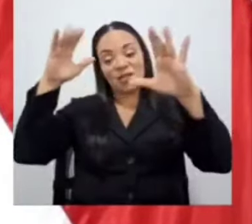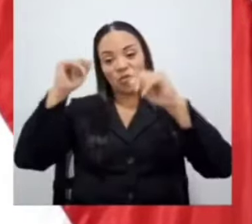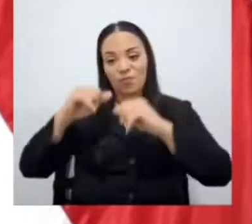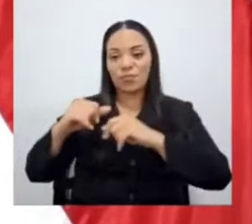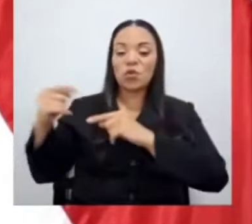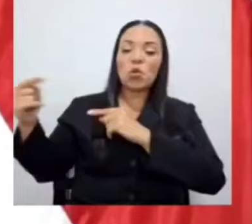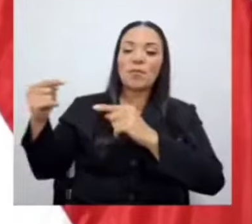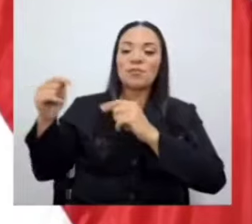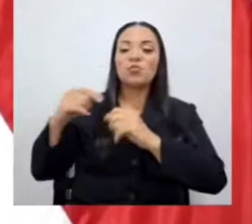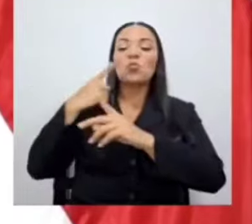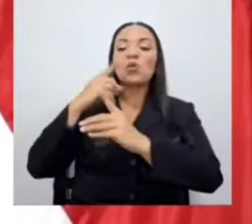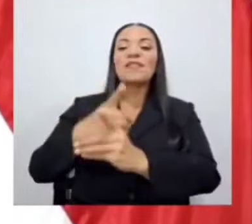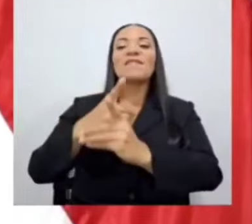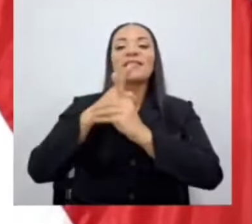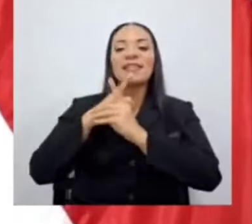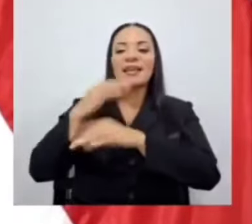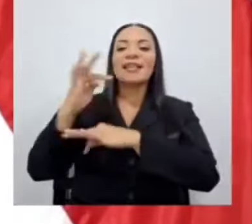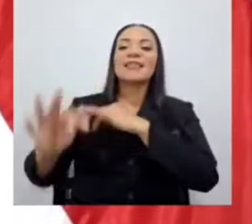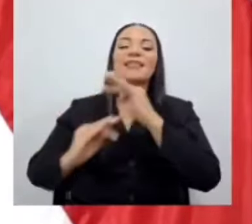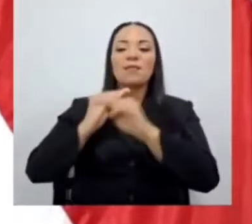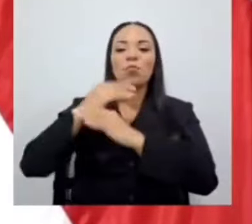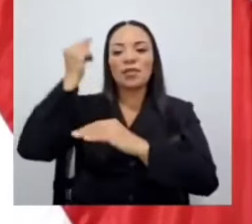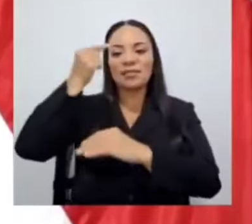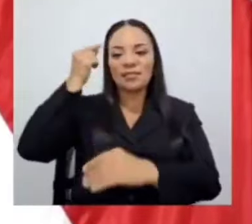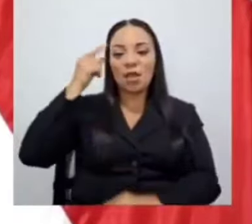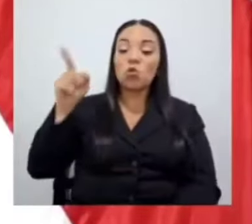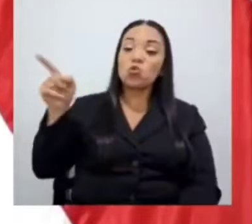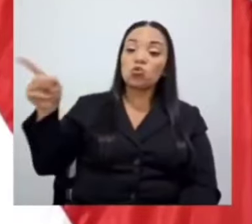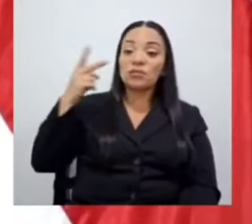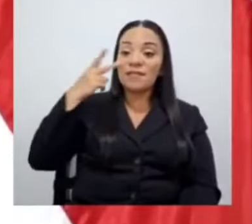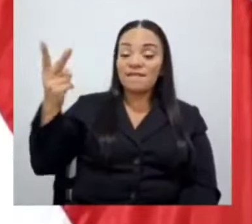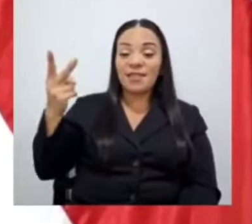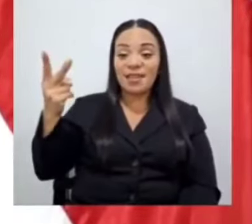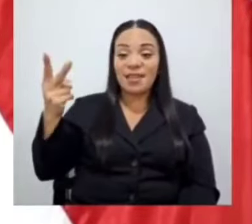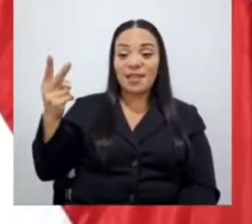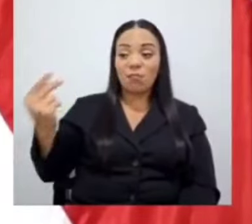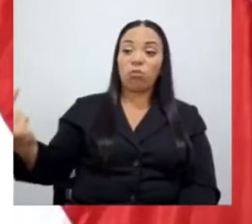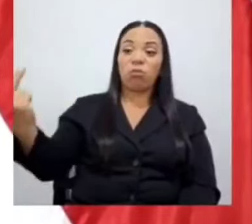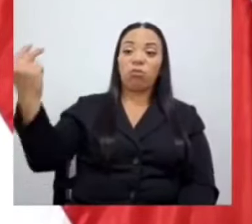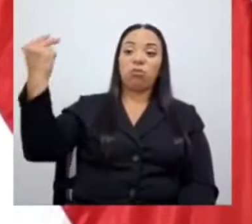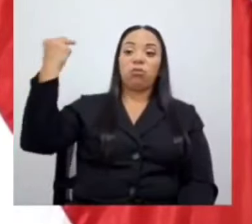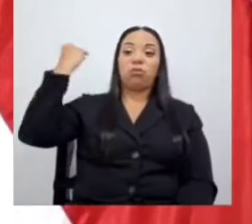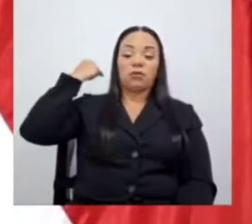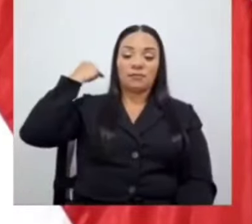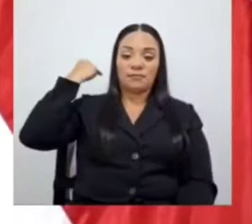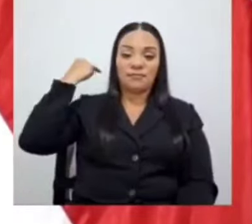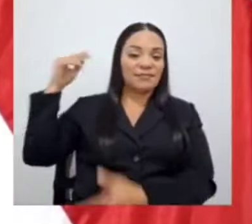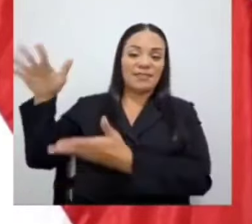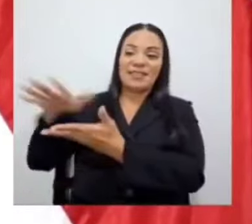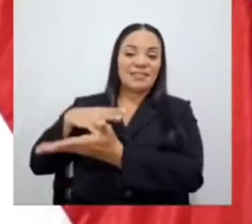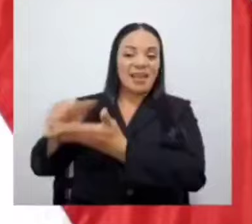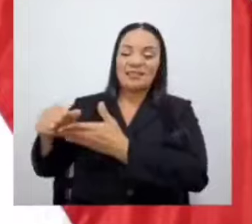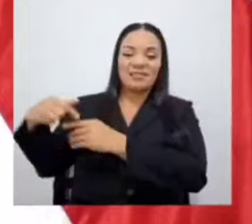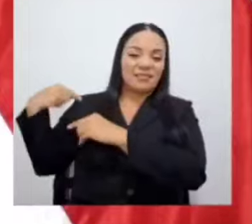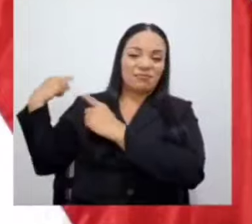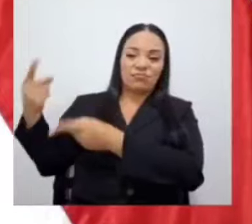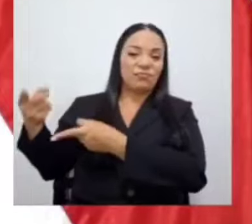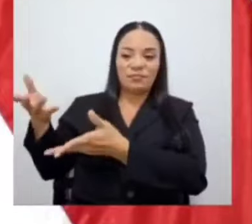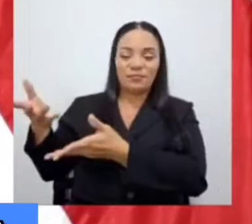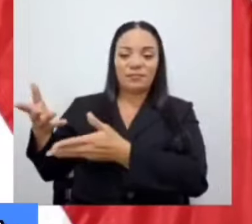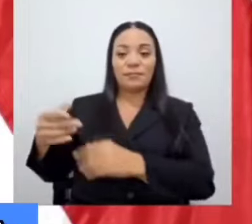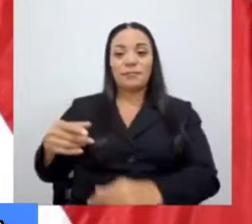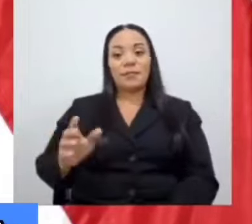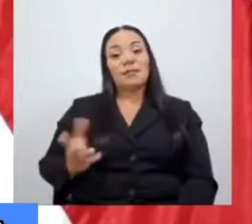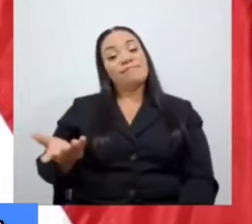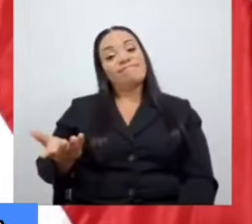por defender el tipo de Estado que usted ve que es para ver para atrás al desastre que nos hemos tenido, y